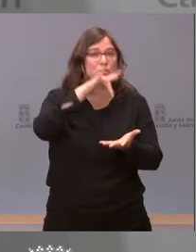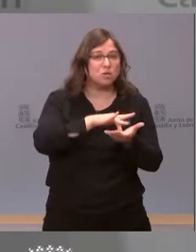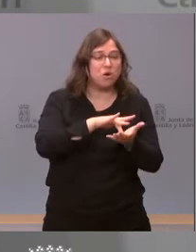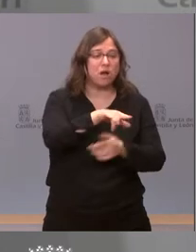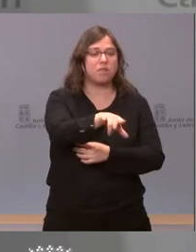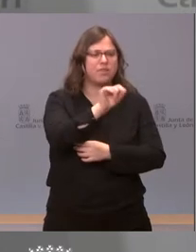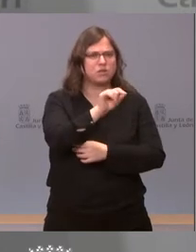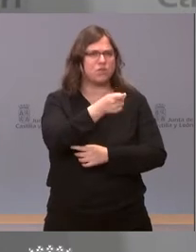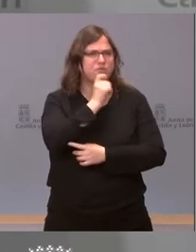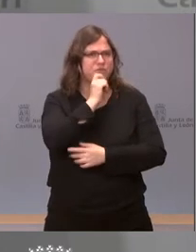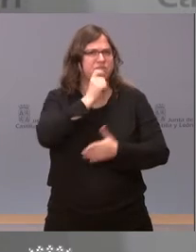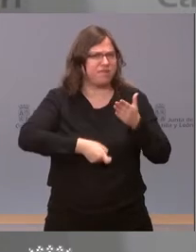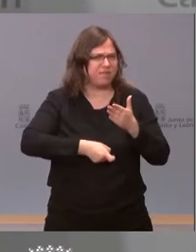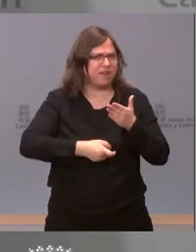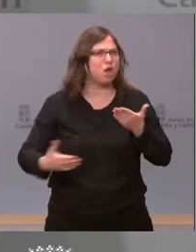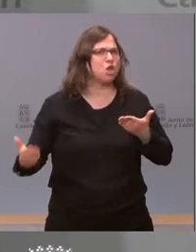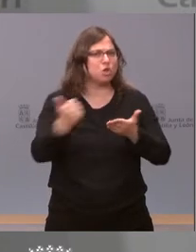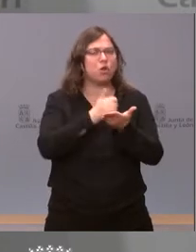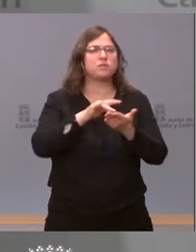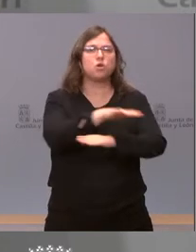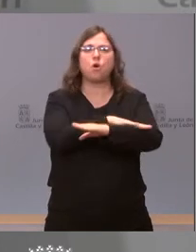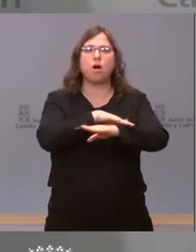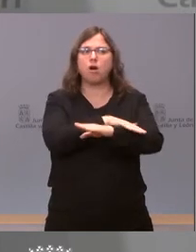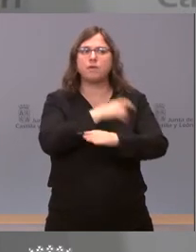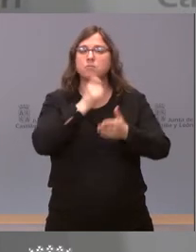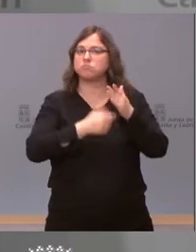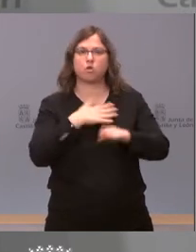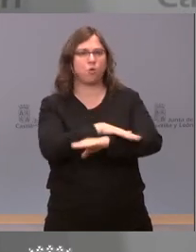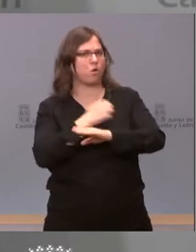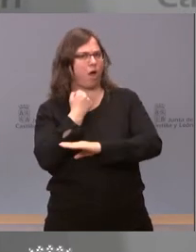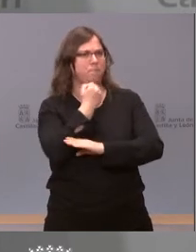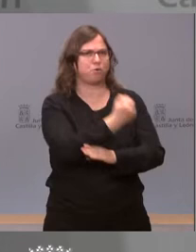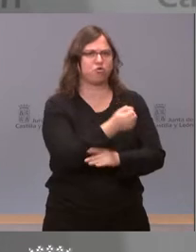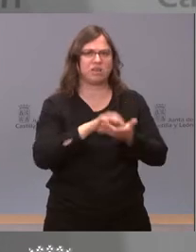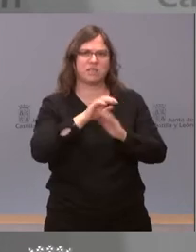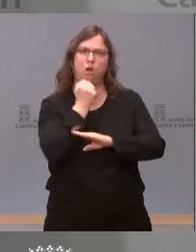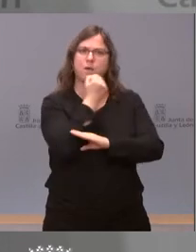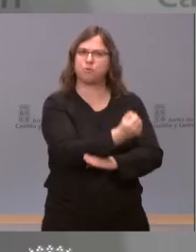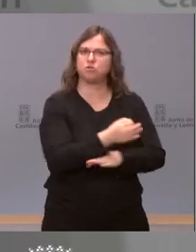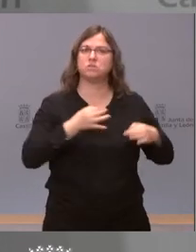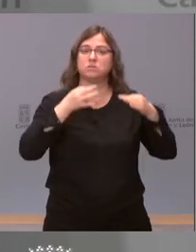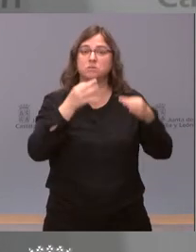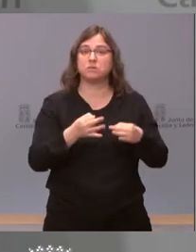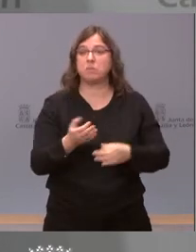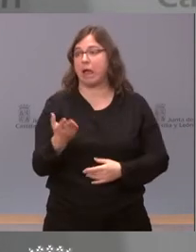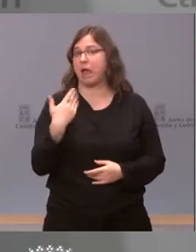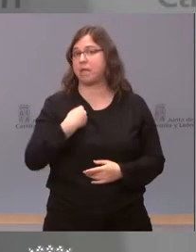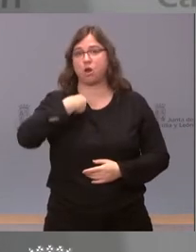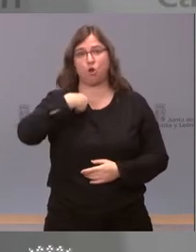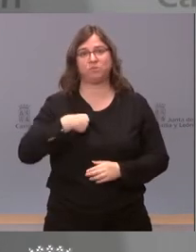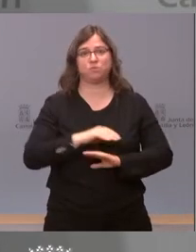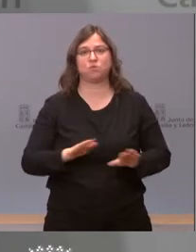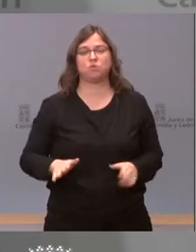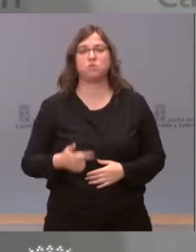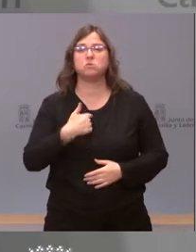una medida difícil, todas ellas. Ha contado con nuestro gobierno, ha contado con nuestro apoyo y eso fue lo que dijimos ayer. Mire, yo